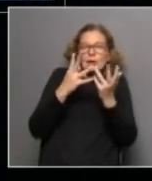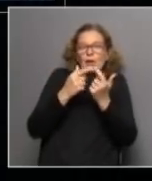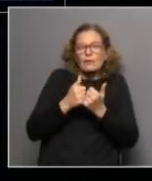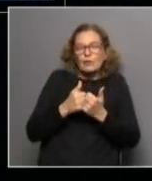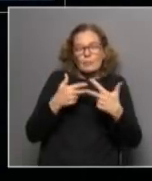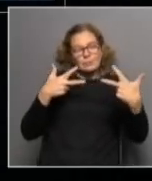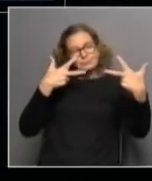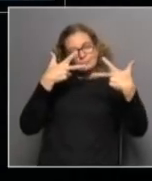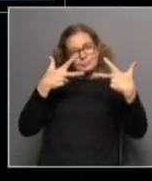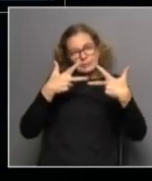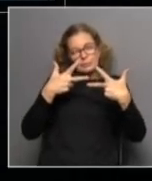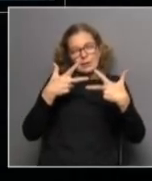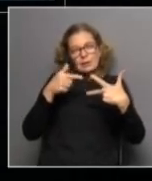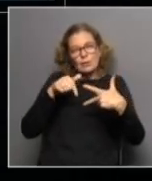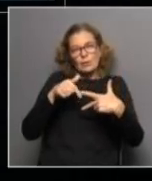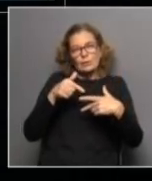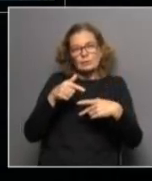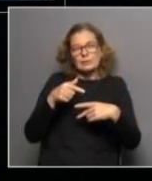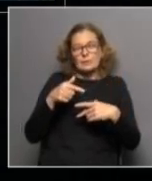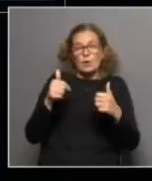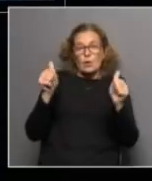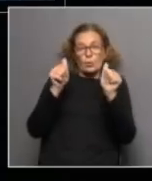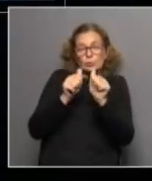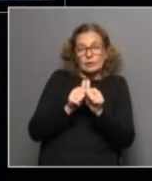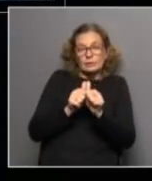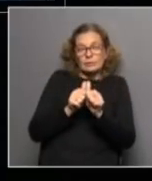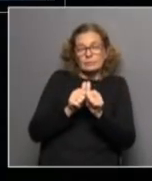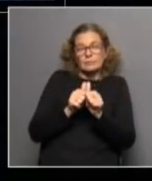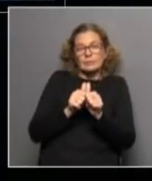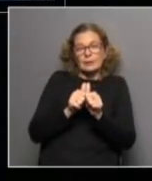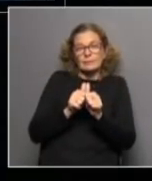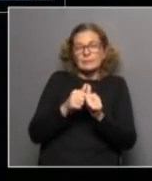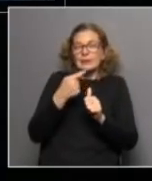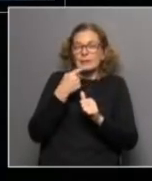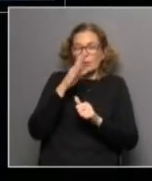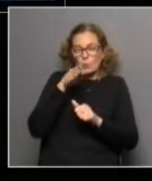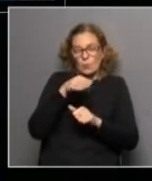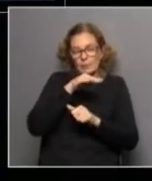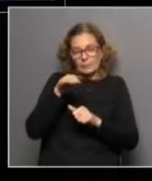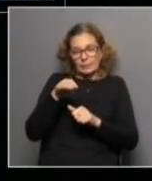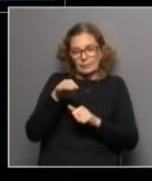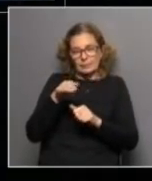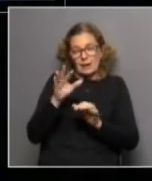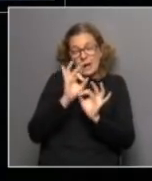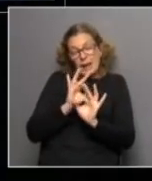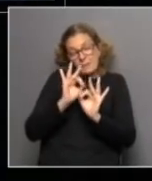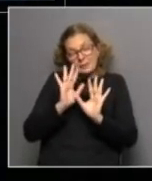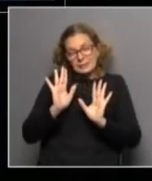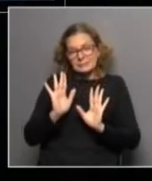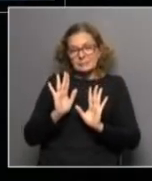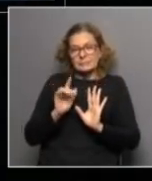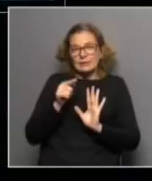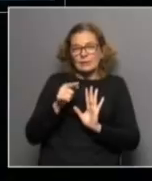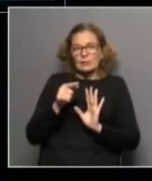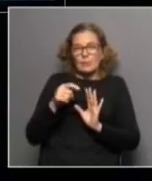virtual en la cual hoy nos estamos juntando para bueno para decir nunca más simplemente eso y bueno